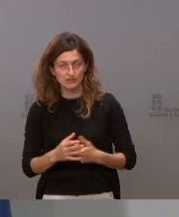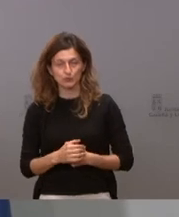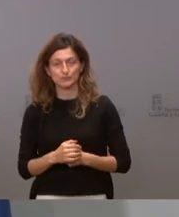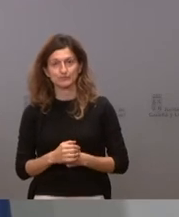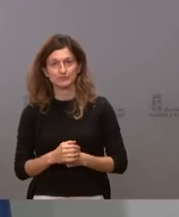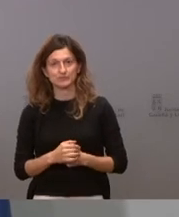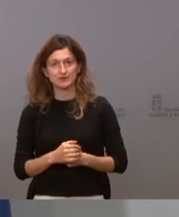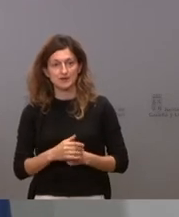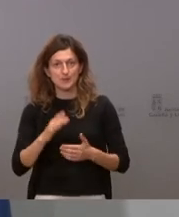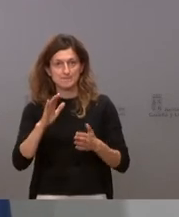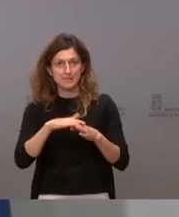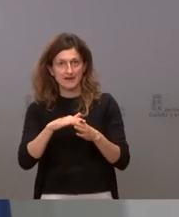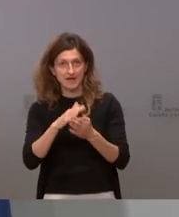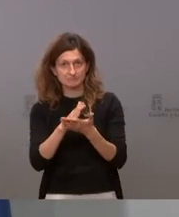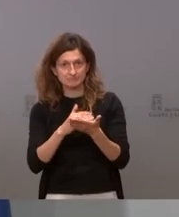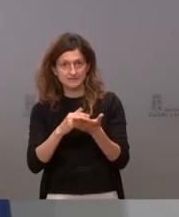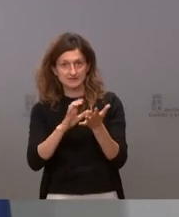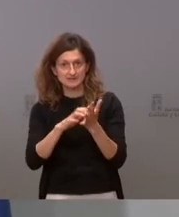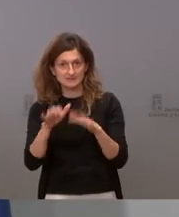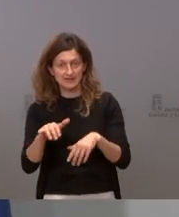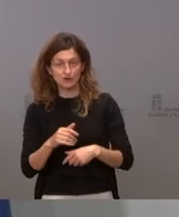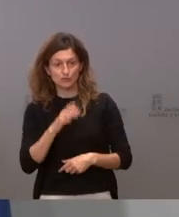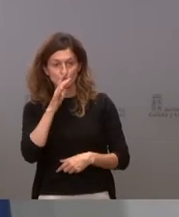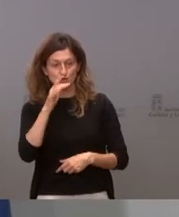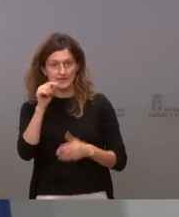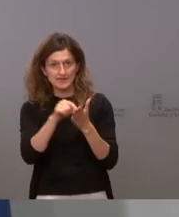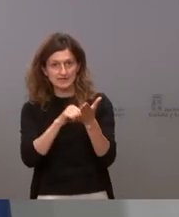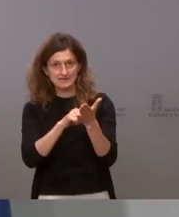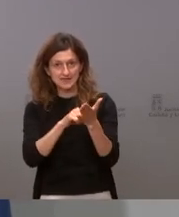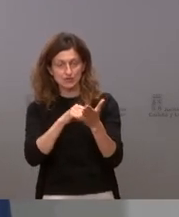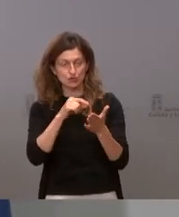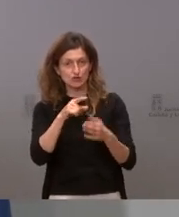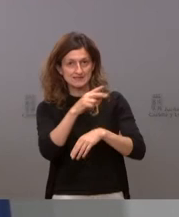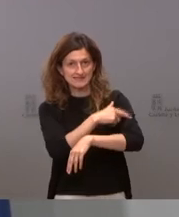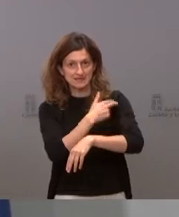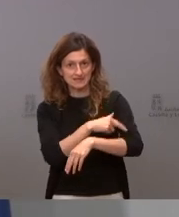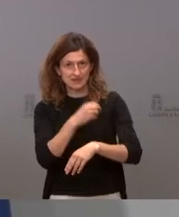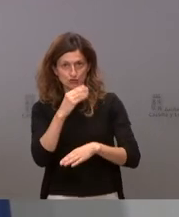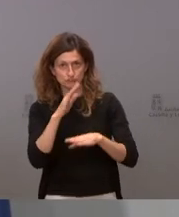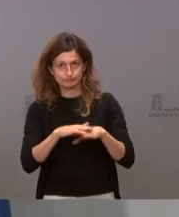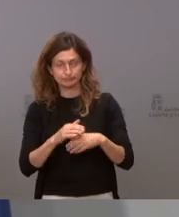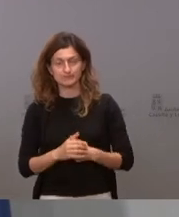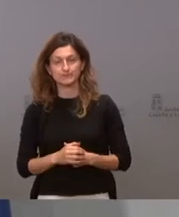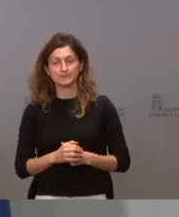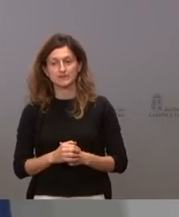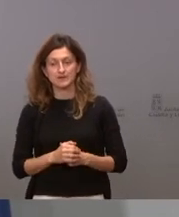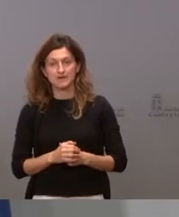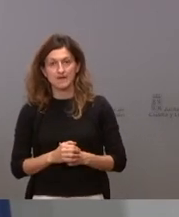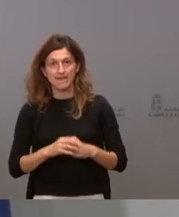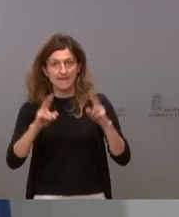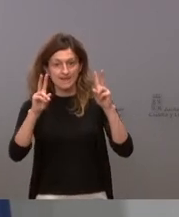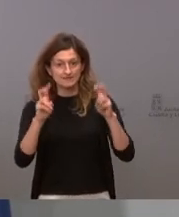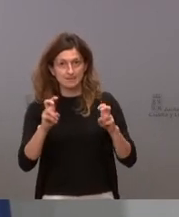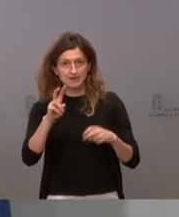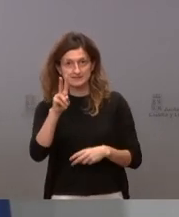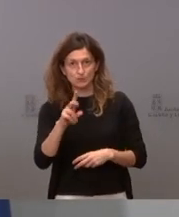para el conjunto de la comunidad sobre todo porque se hace con un criterio que es un criterio sanitario con respecto al asunto de la